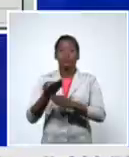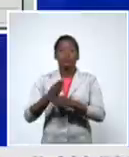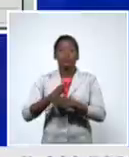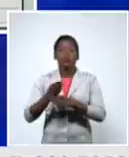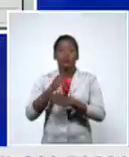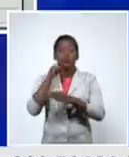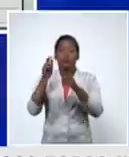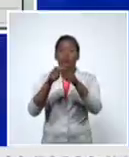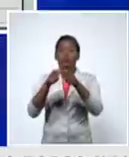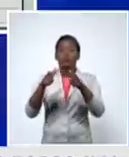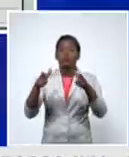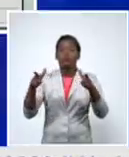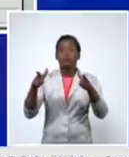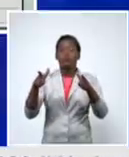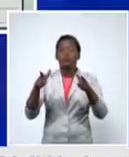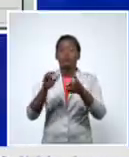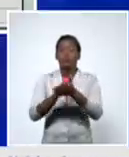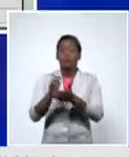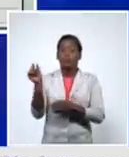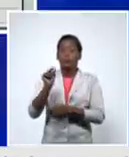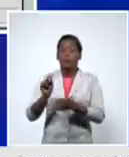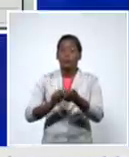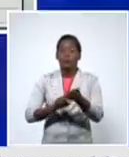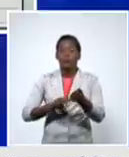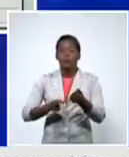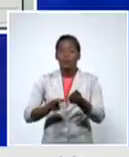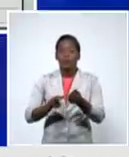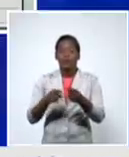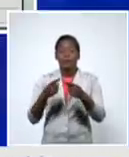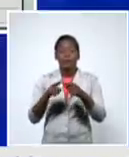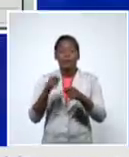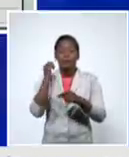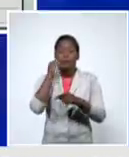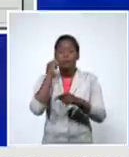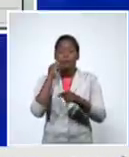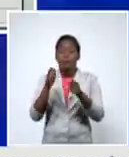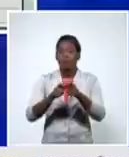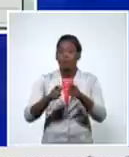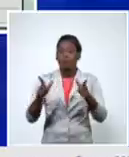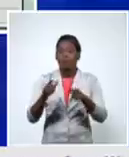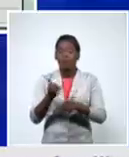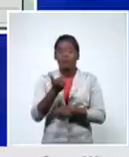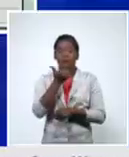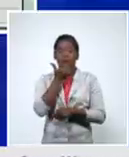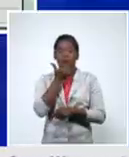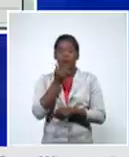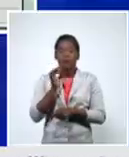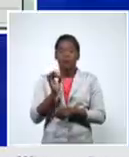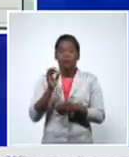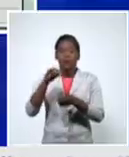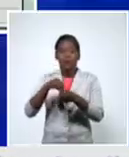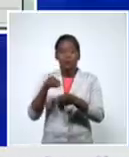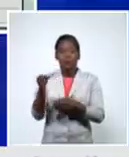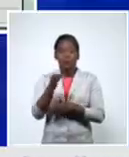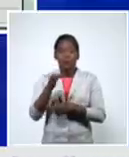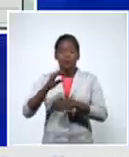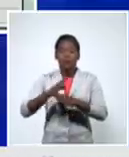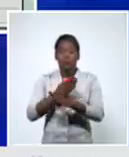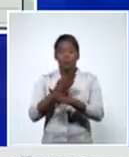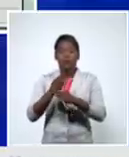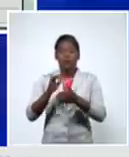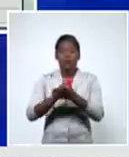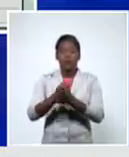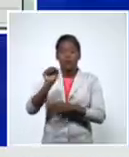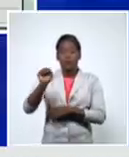y la concentración o el mayor la mayor afectación por municipios Melena del Sur